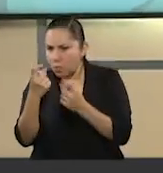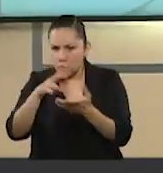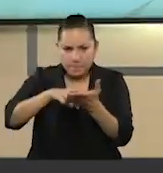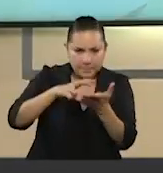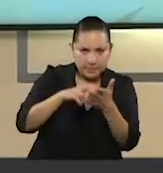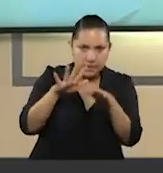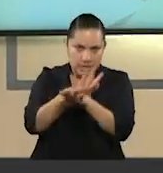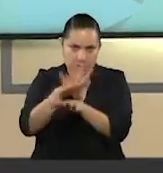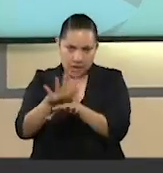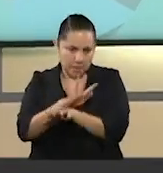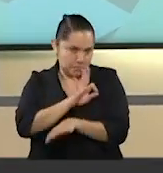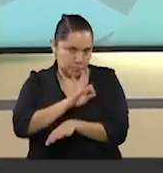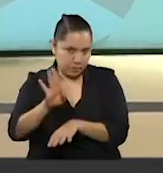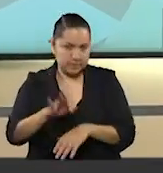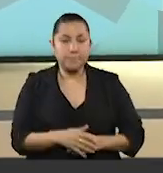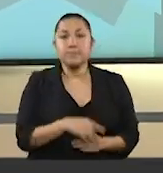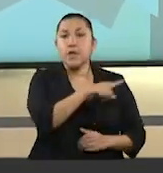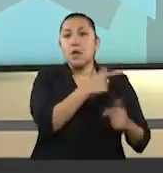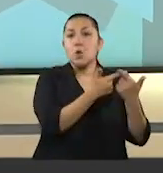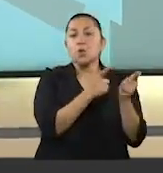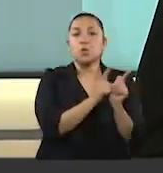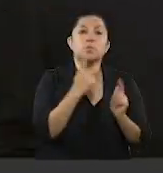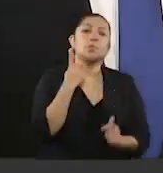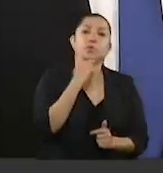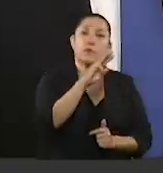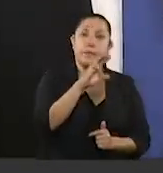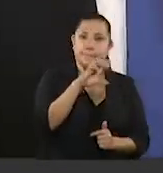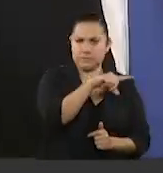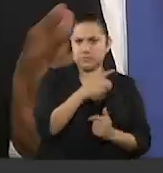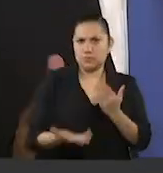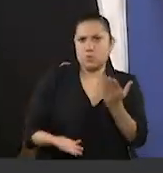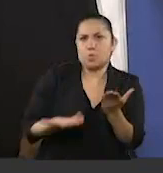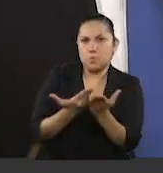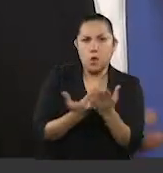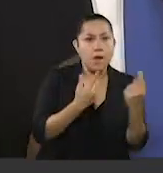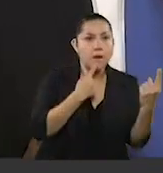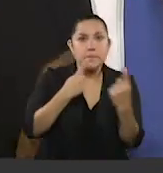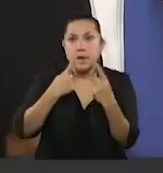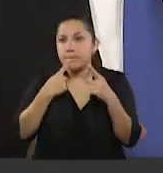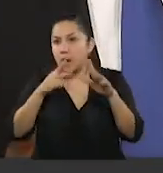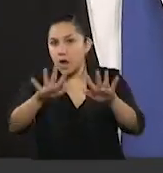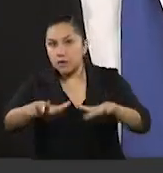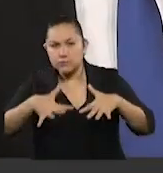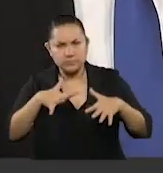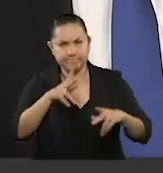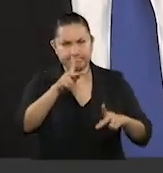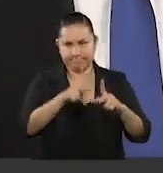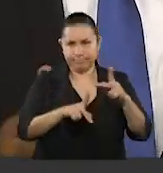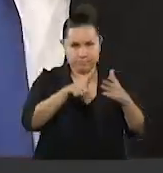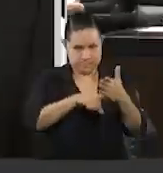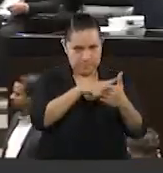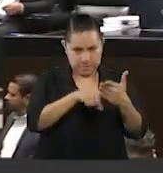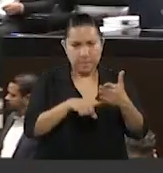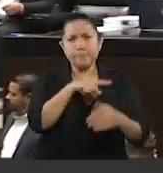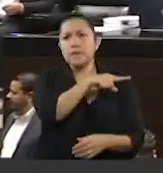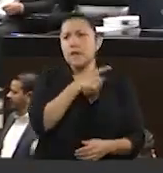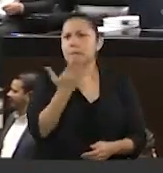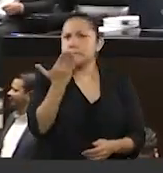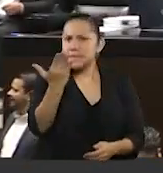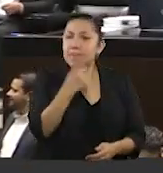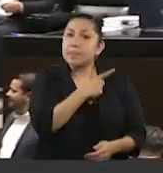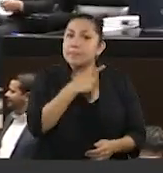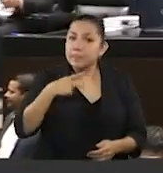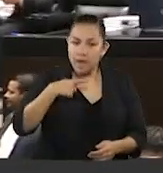Movimiento Ciudadano presentó una moción suspensiva, pues dijo que es necesario reconsiderar recursos para apoyar a las personas